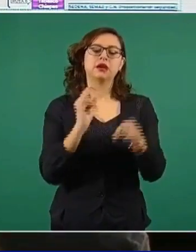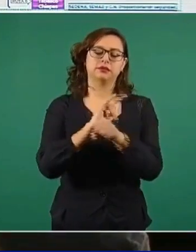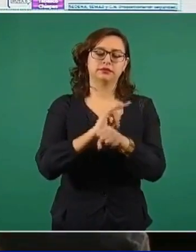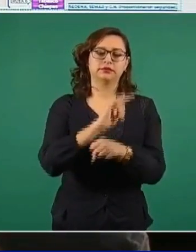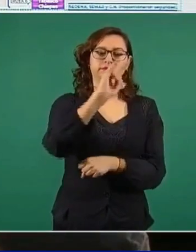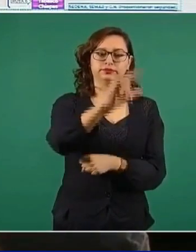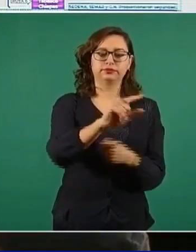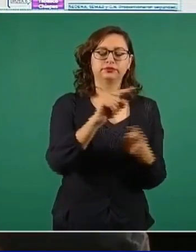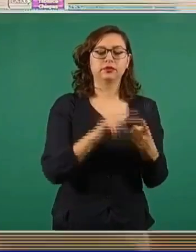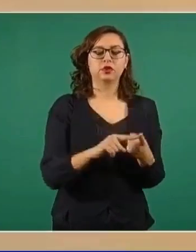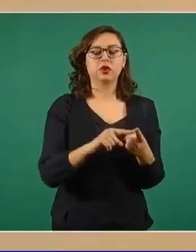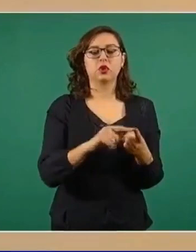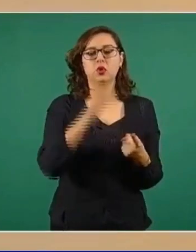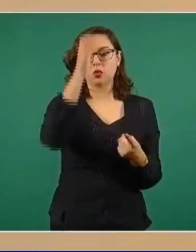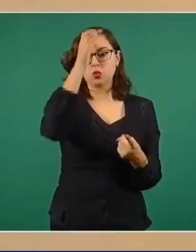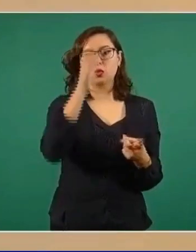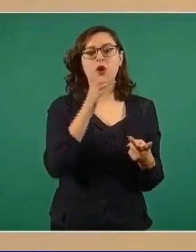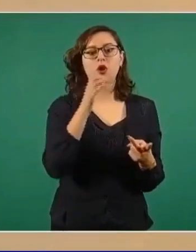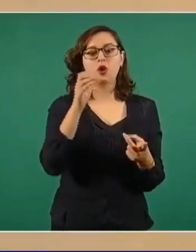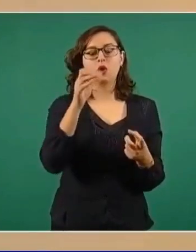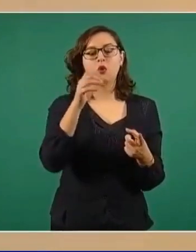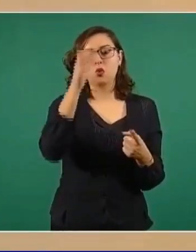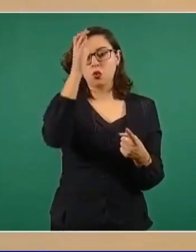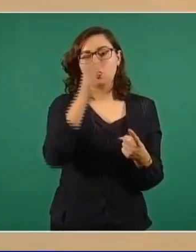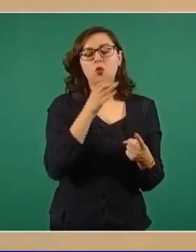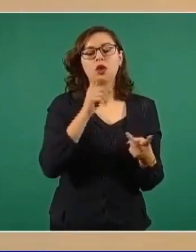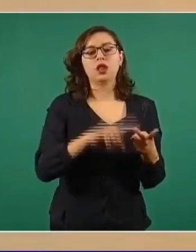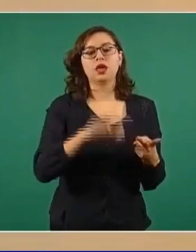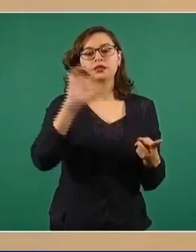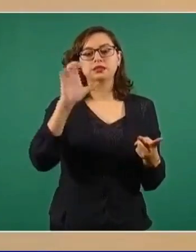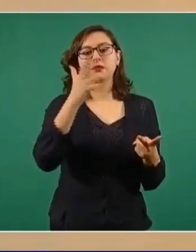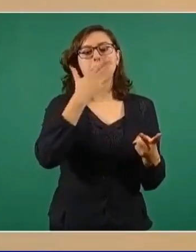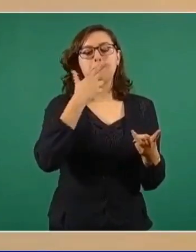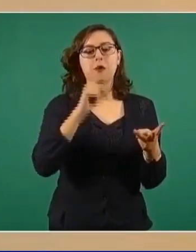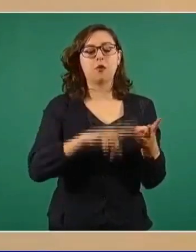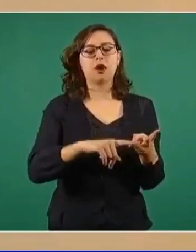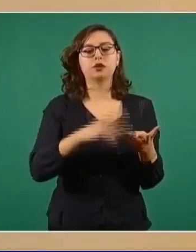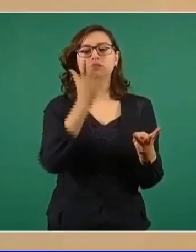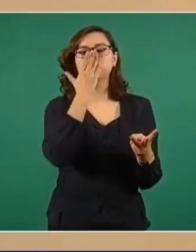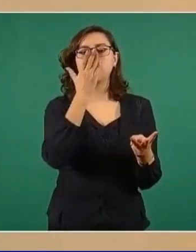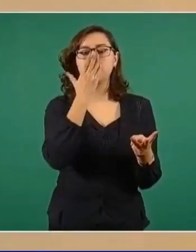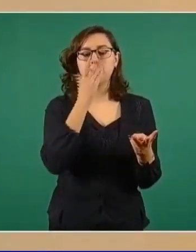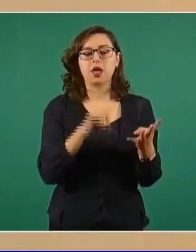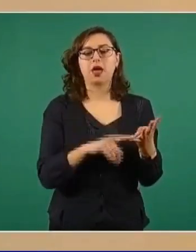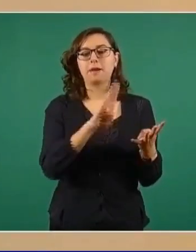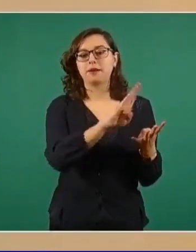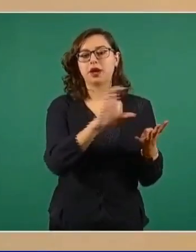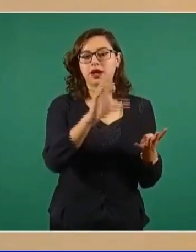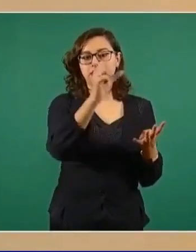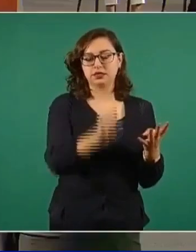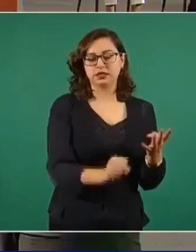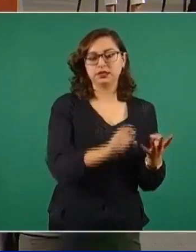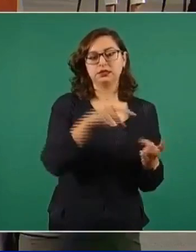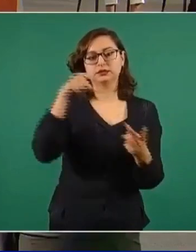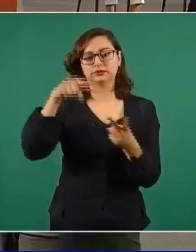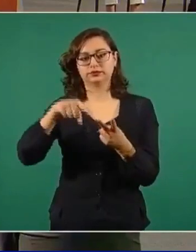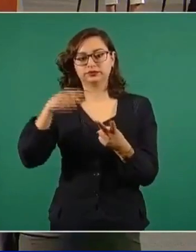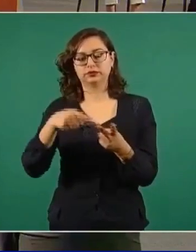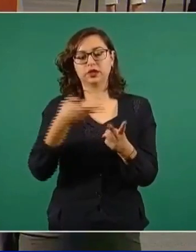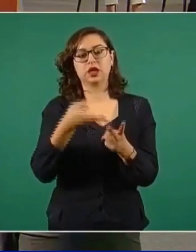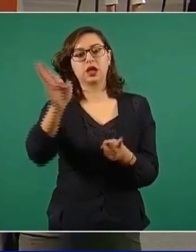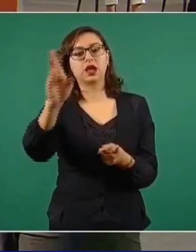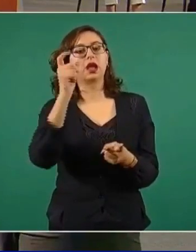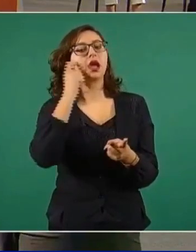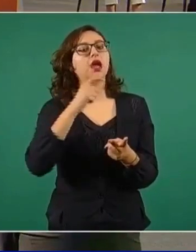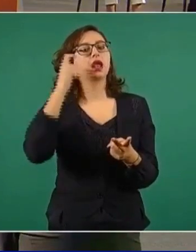en la ruta 1, Coahuila, Chihuahua, Sonora y Baja California Sur. En la ruta 2, Asia Guerrero. En la ruta